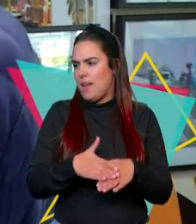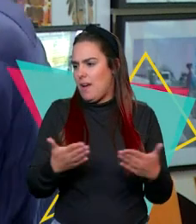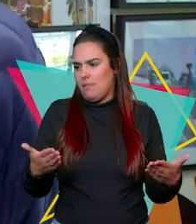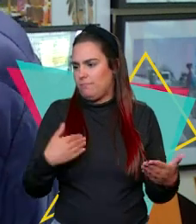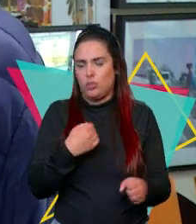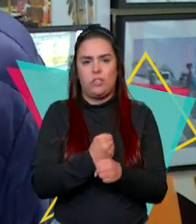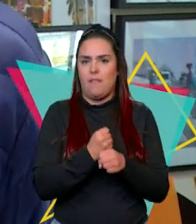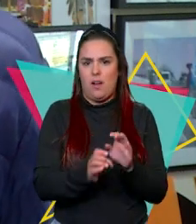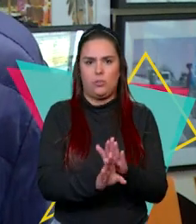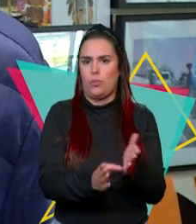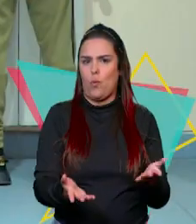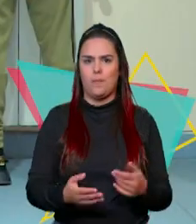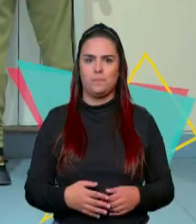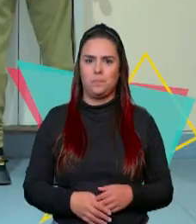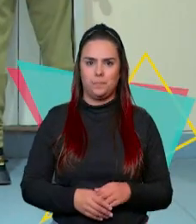trabajar.